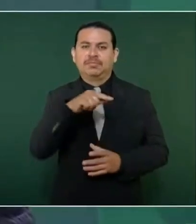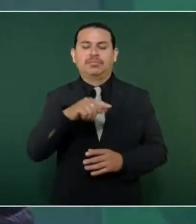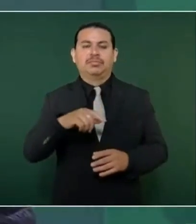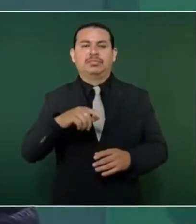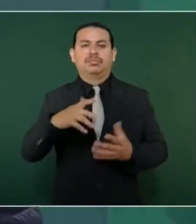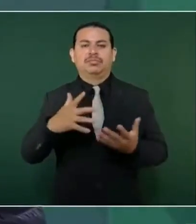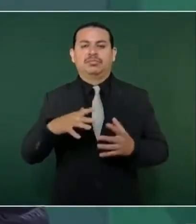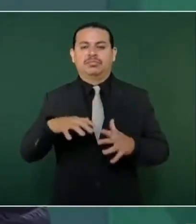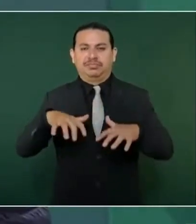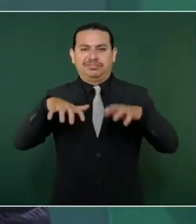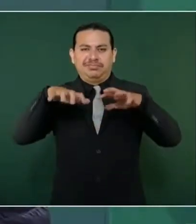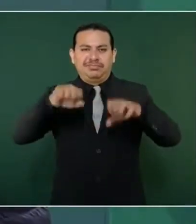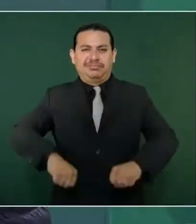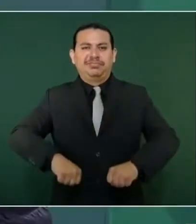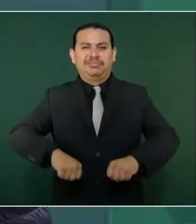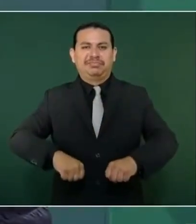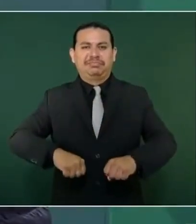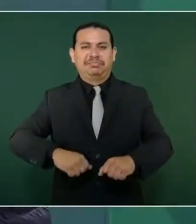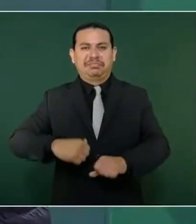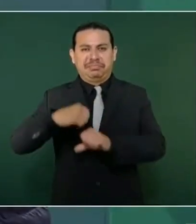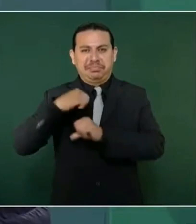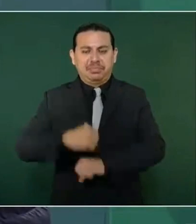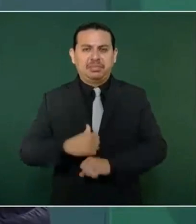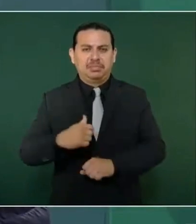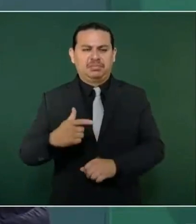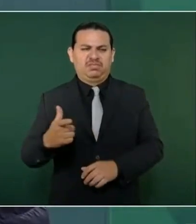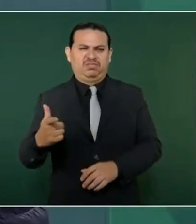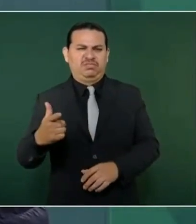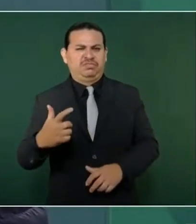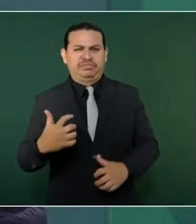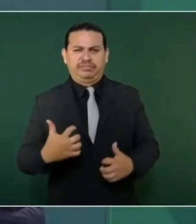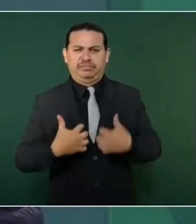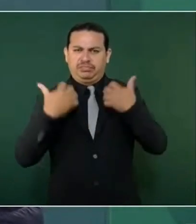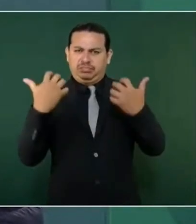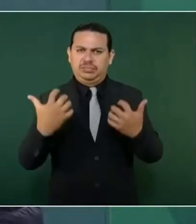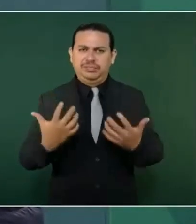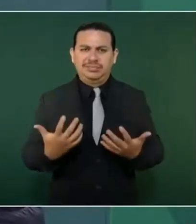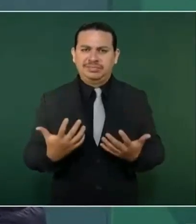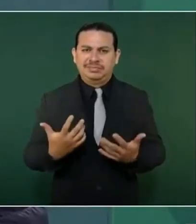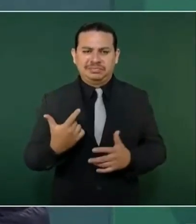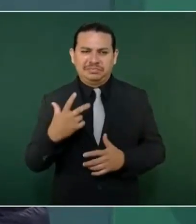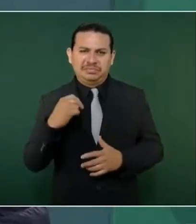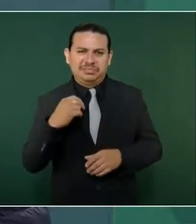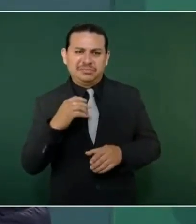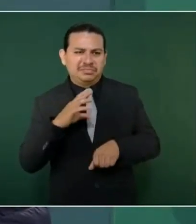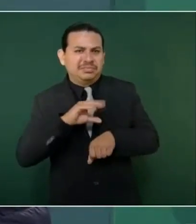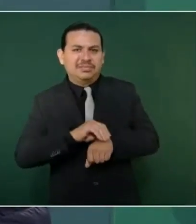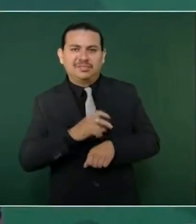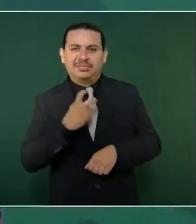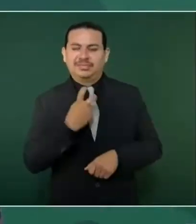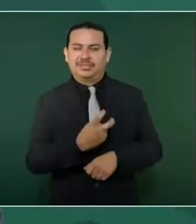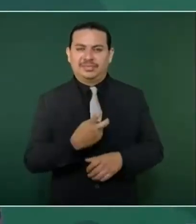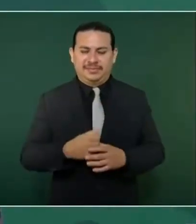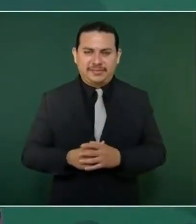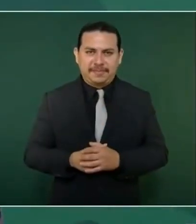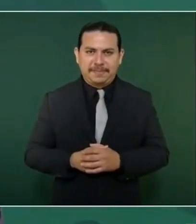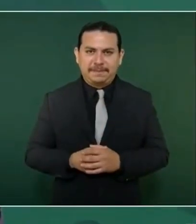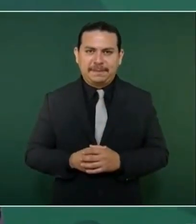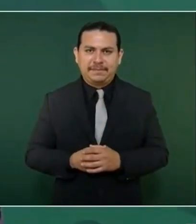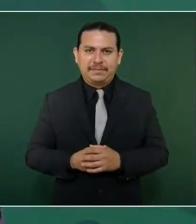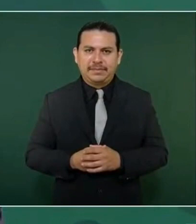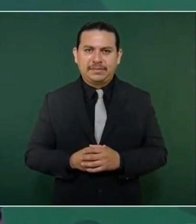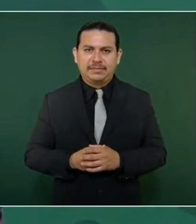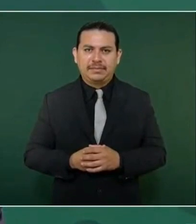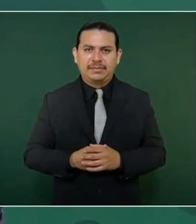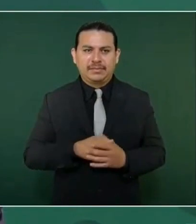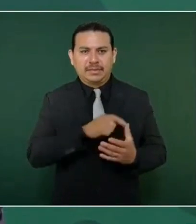y la invasión de Francia